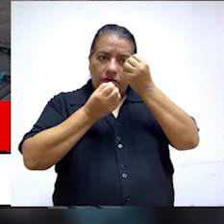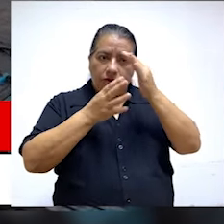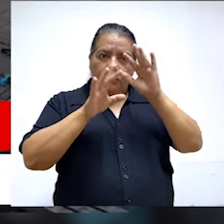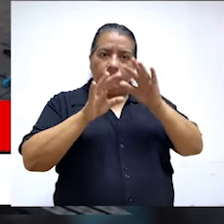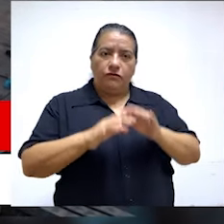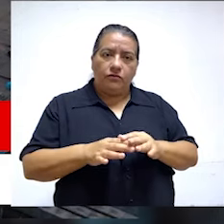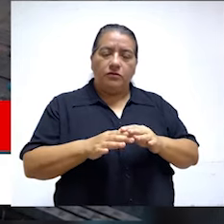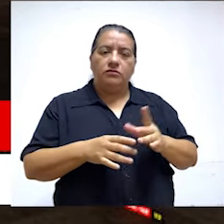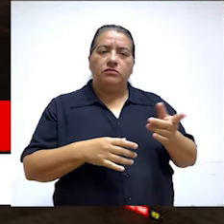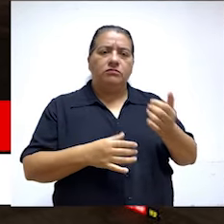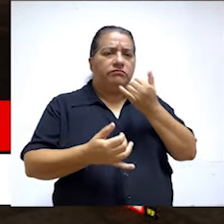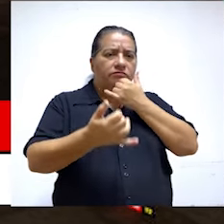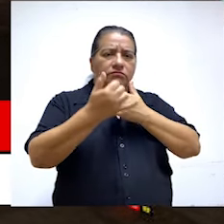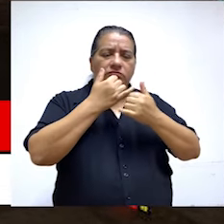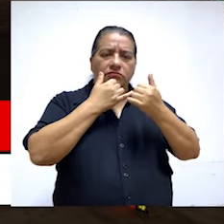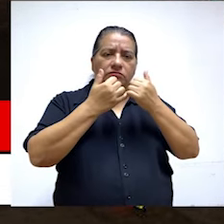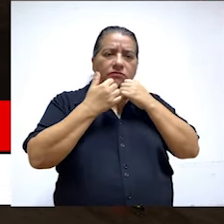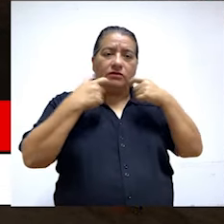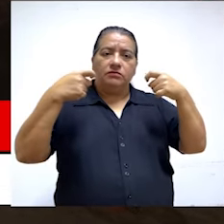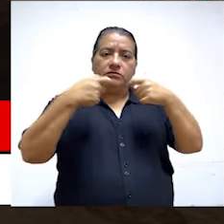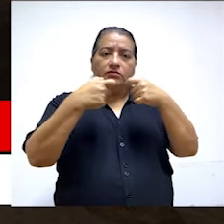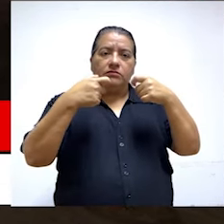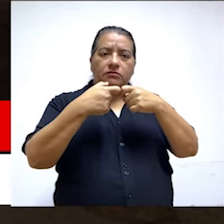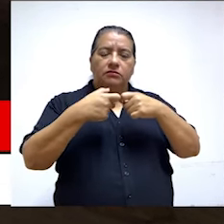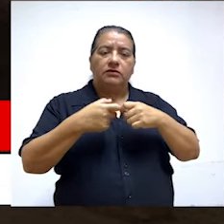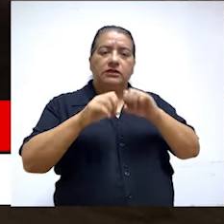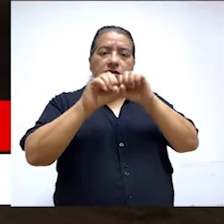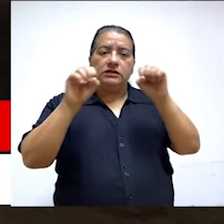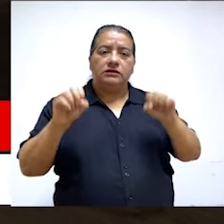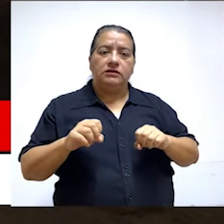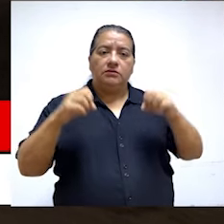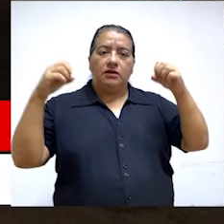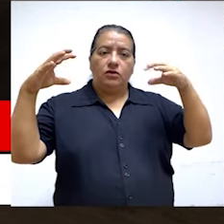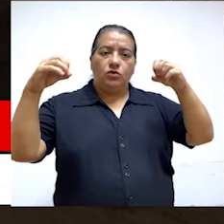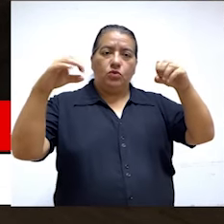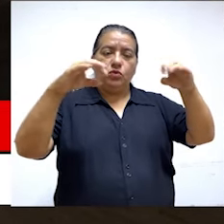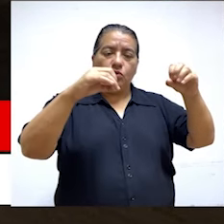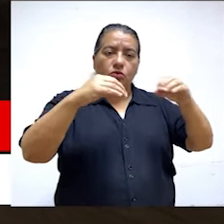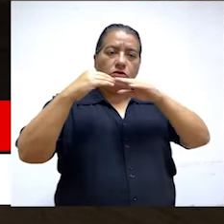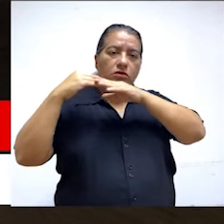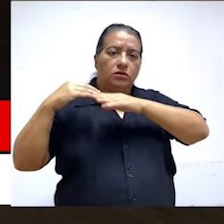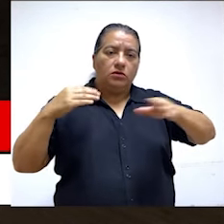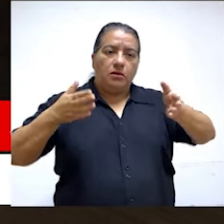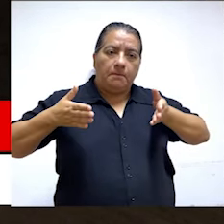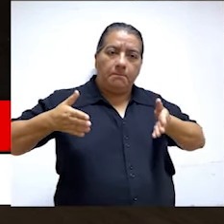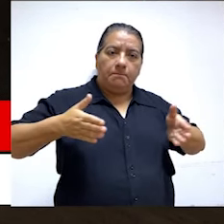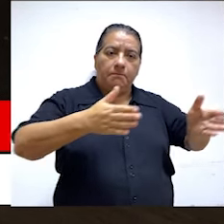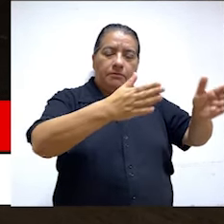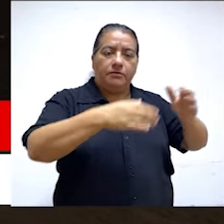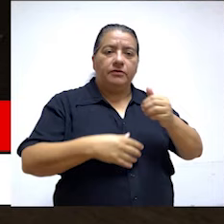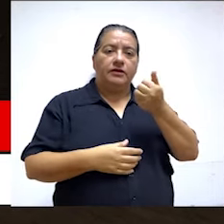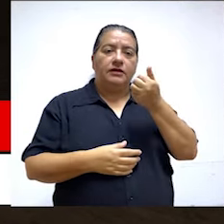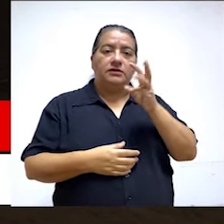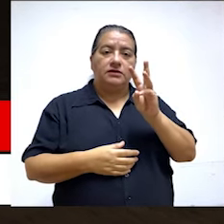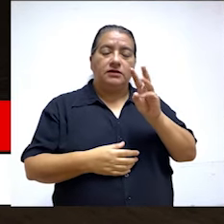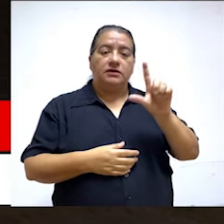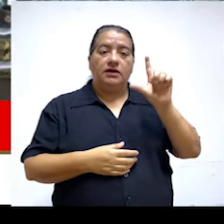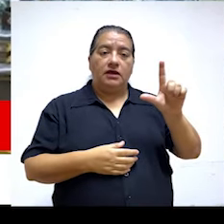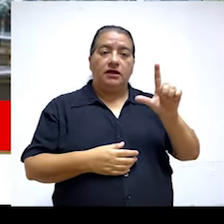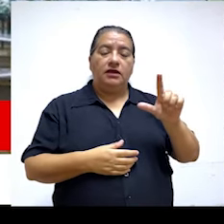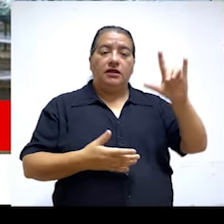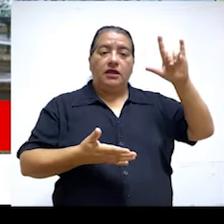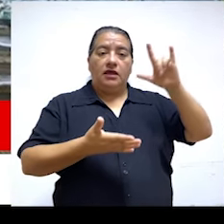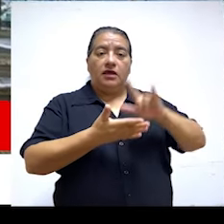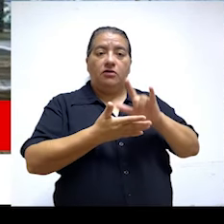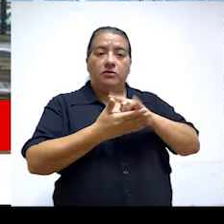recopilación de información por la falla en el suministro eléctrico del sistema de luces de borde de pista 16L